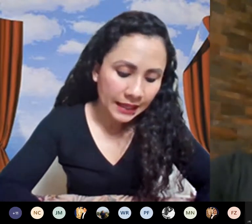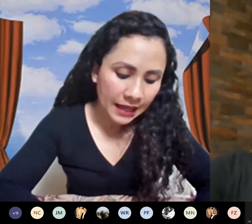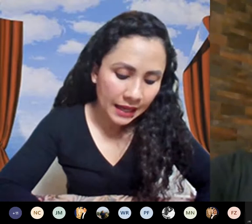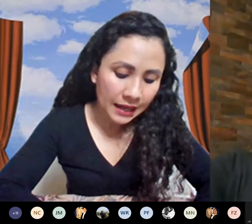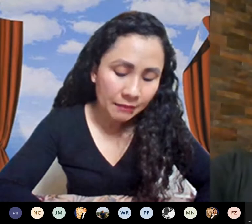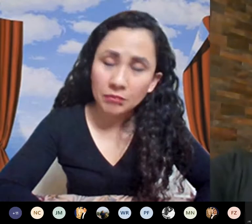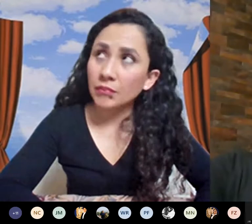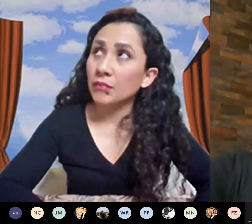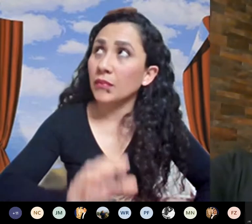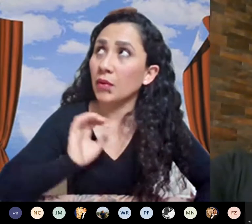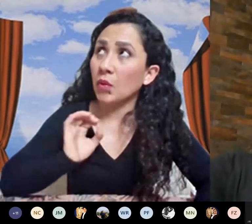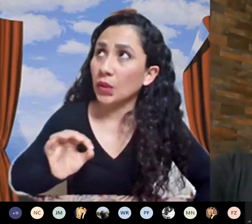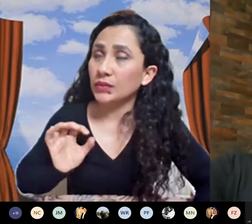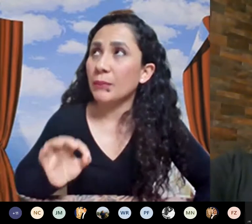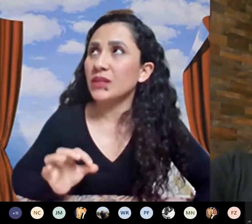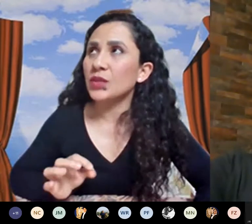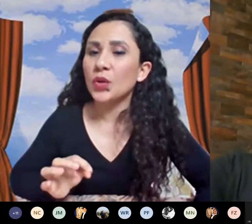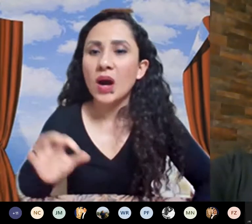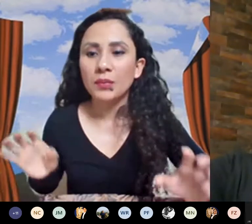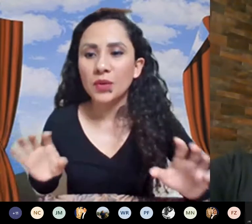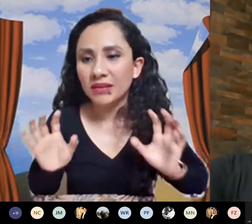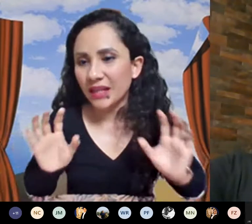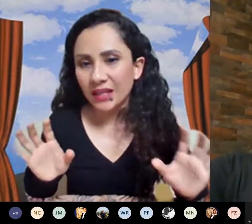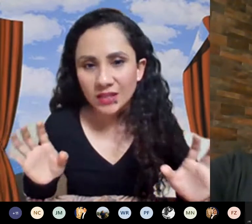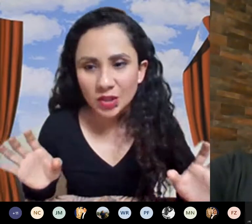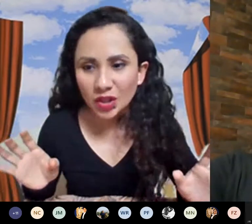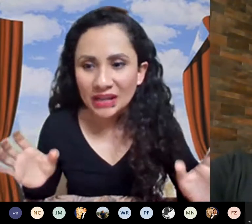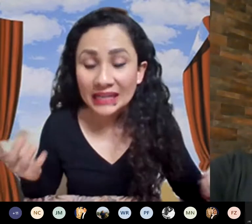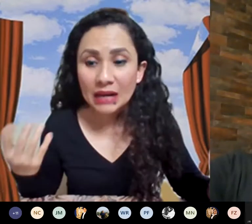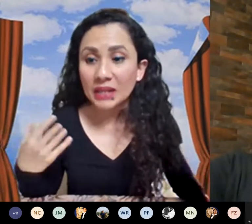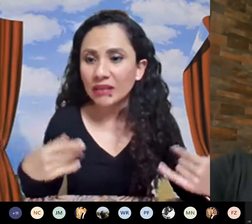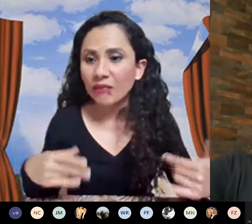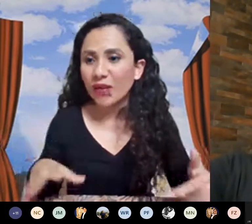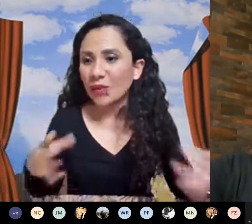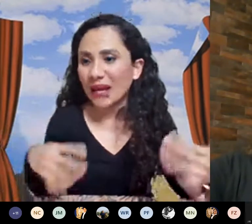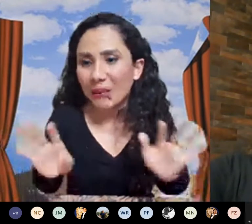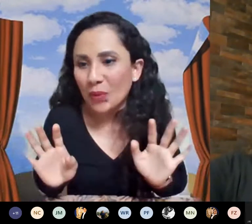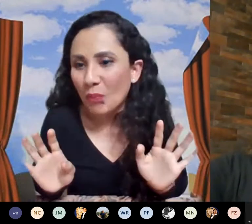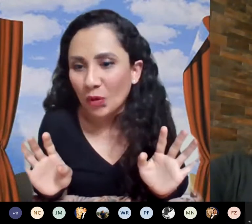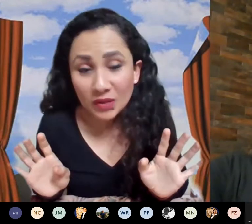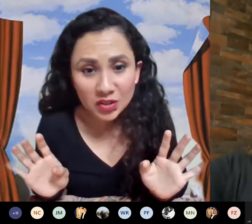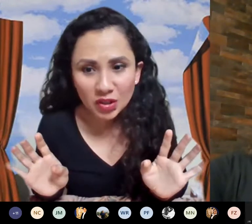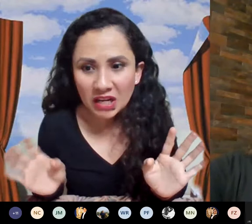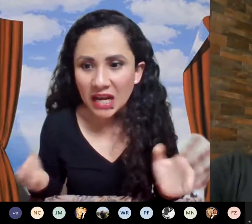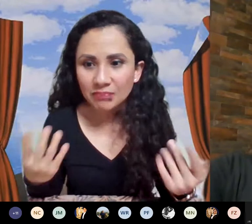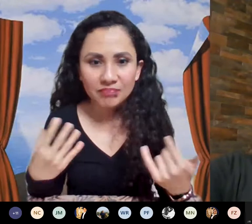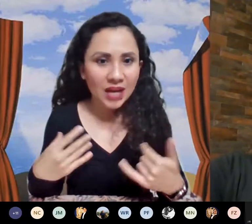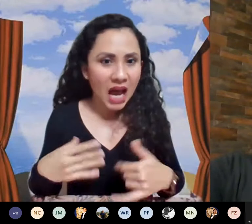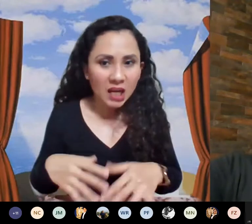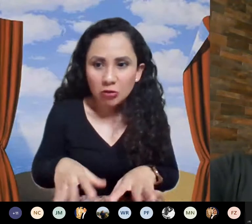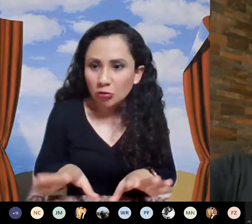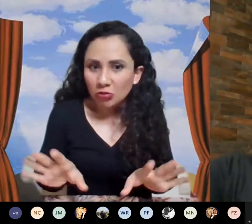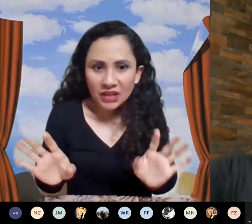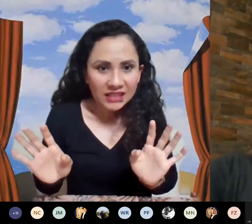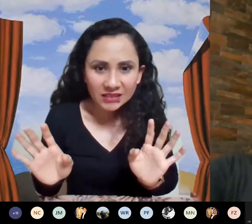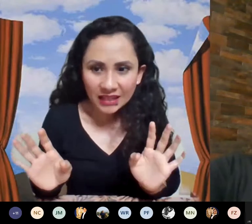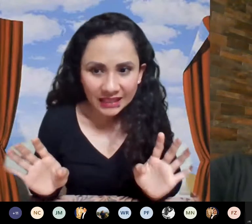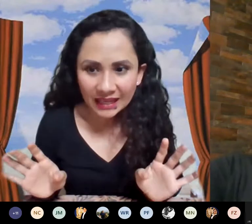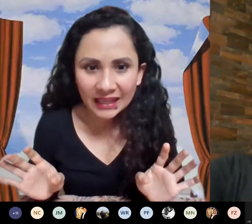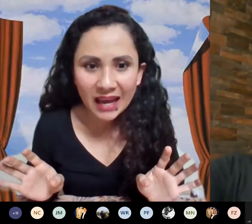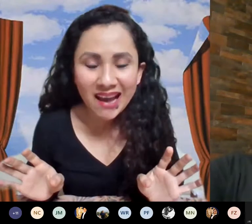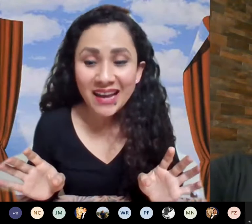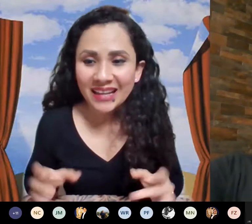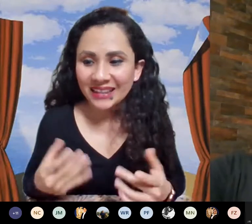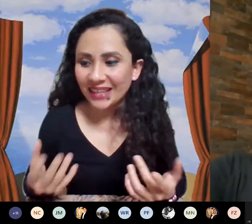que cuando se mencionó árbol de decisión realmente fue un ejemplo por mencionar alguna